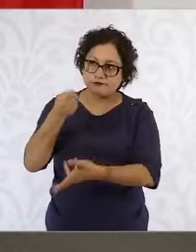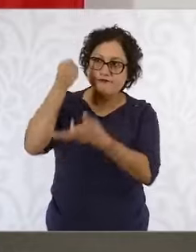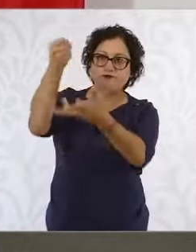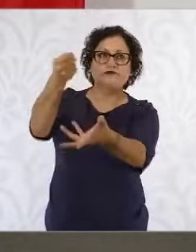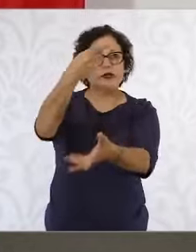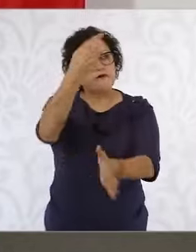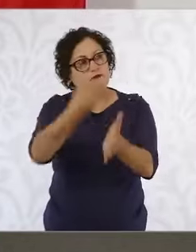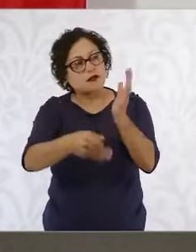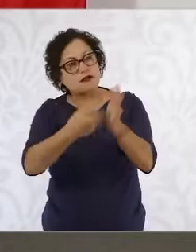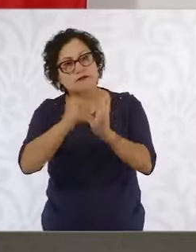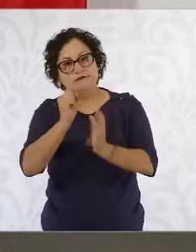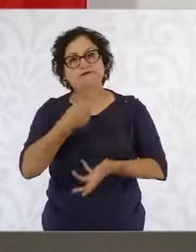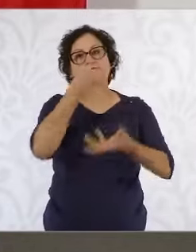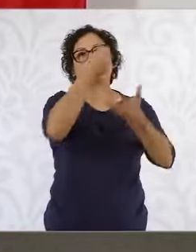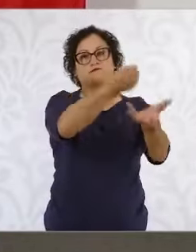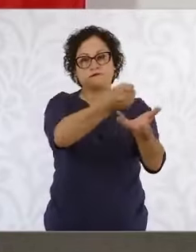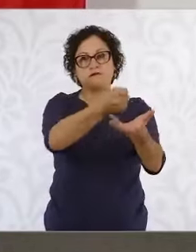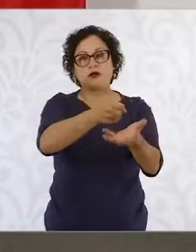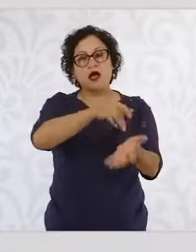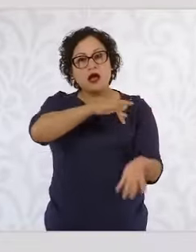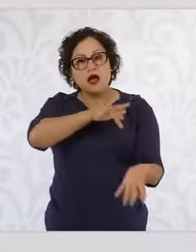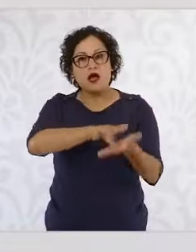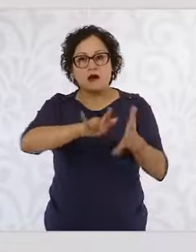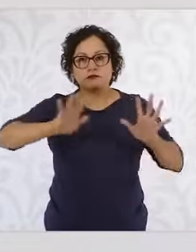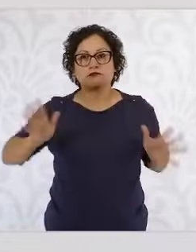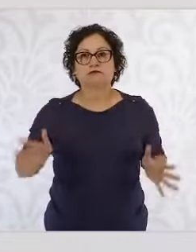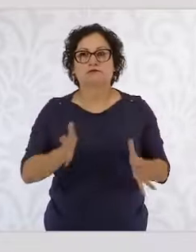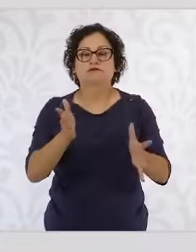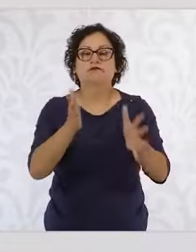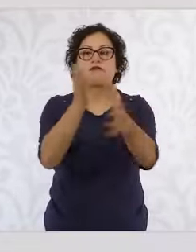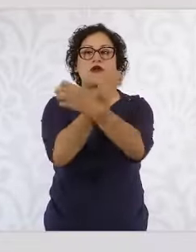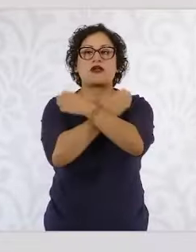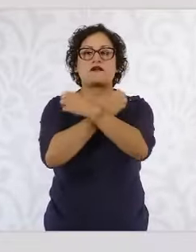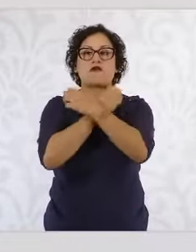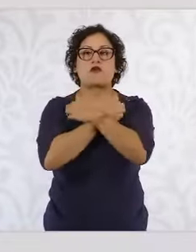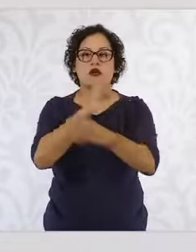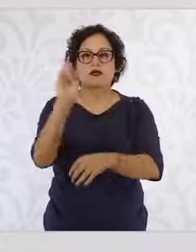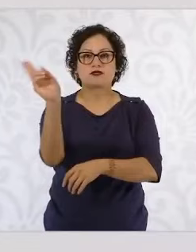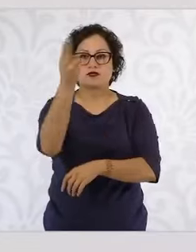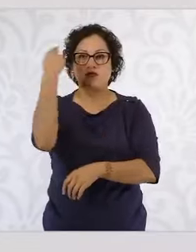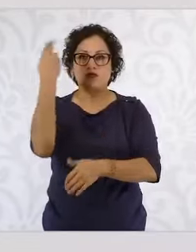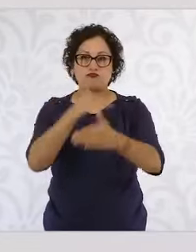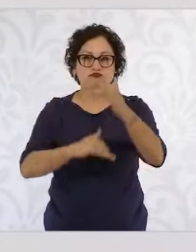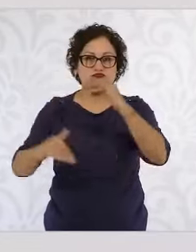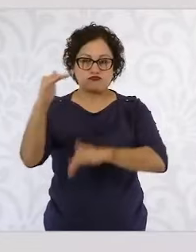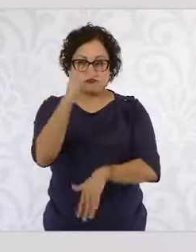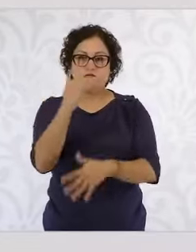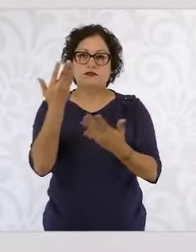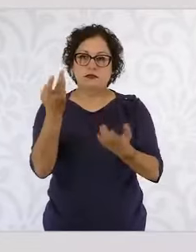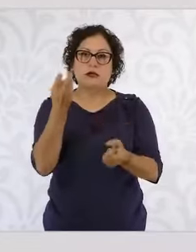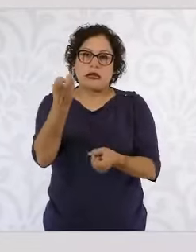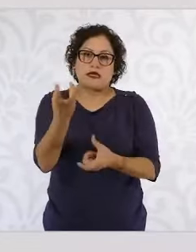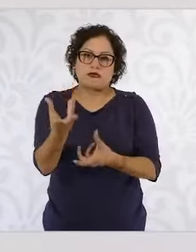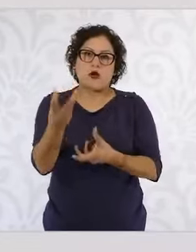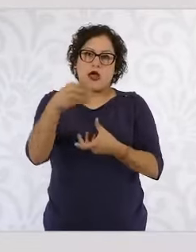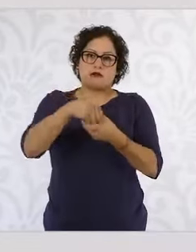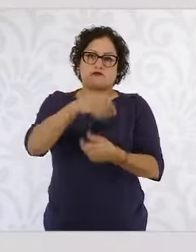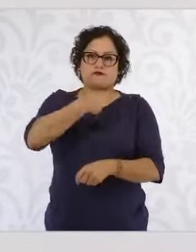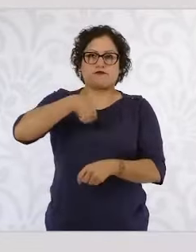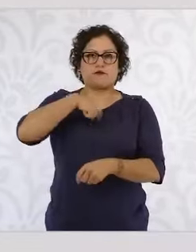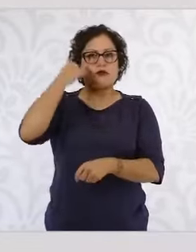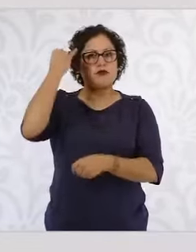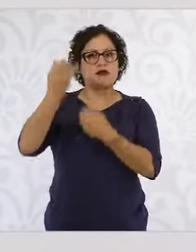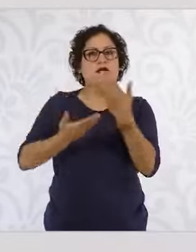de la educación media superior, que es parte de los programas que hemos planteado y pues ya